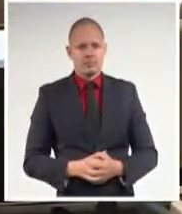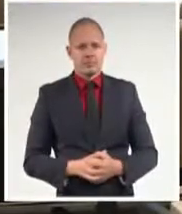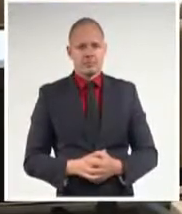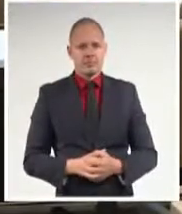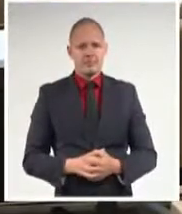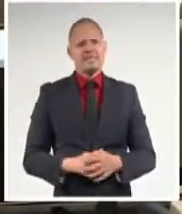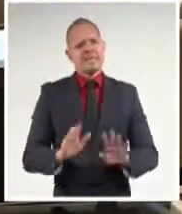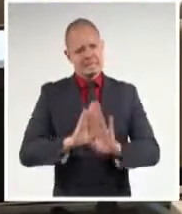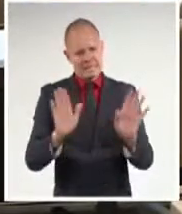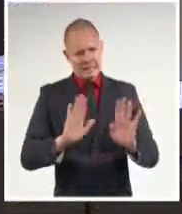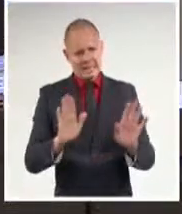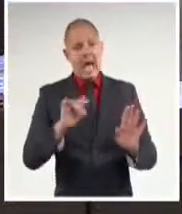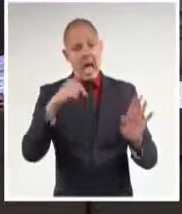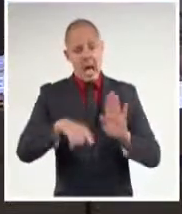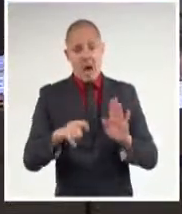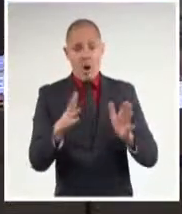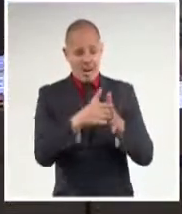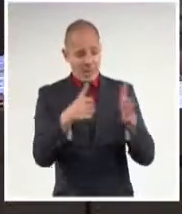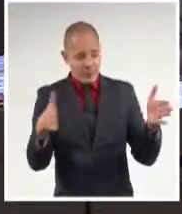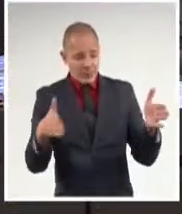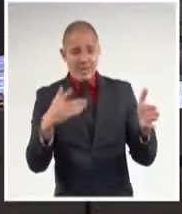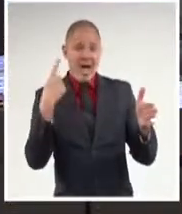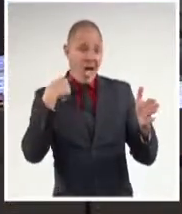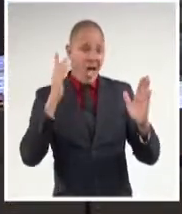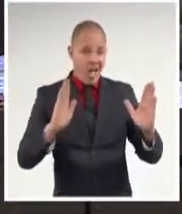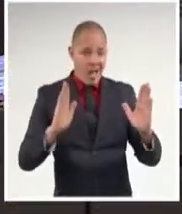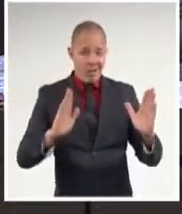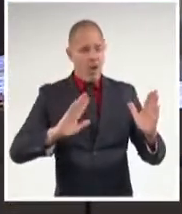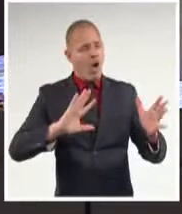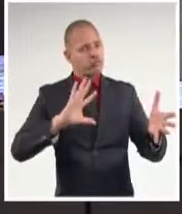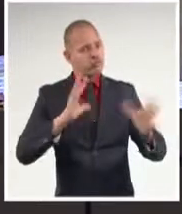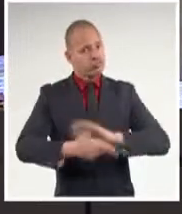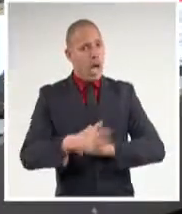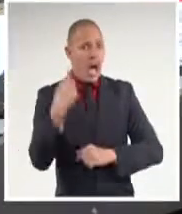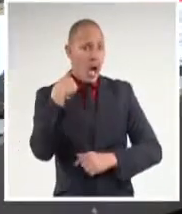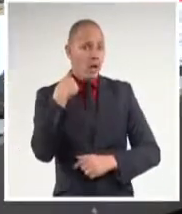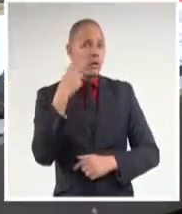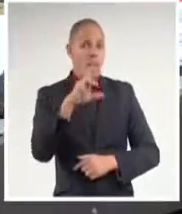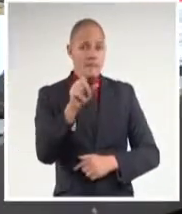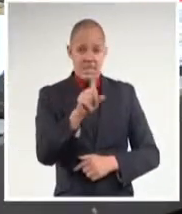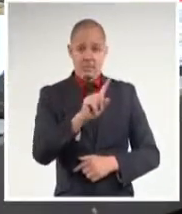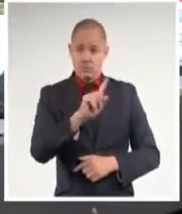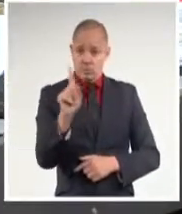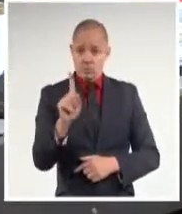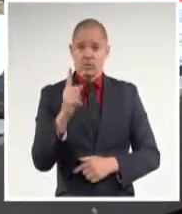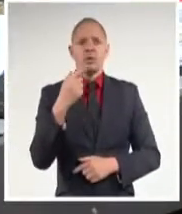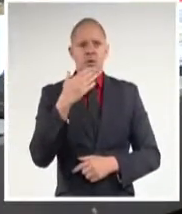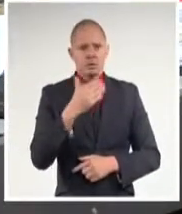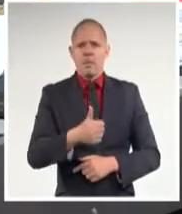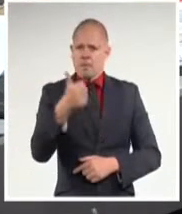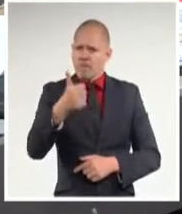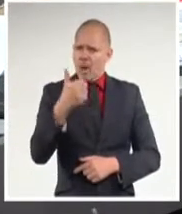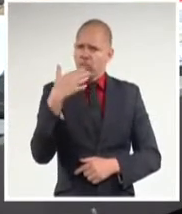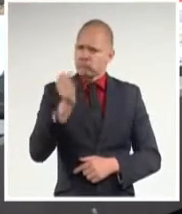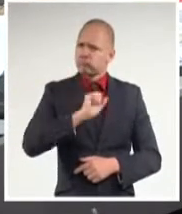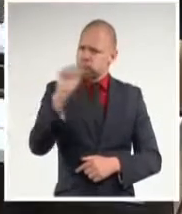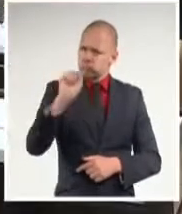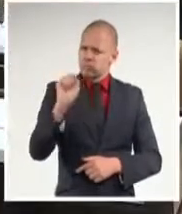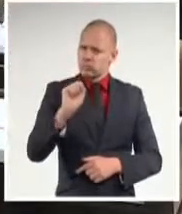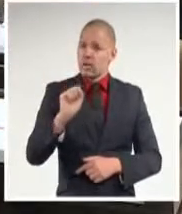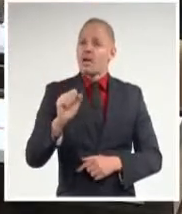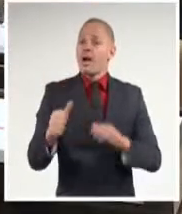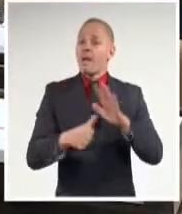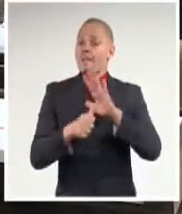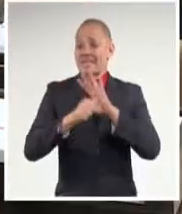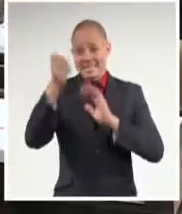Independientemente de la situación adversa por la que atraviesa el país, 2021 ha sido un año de victoria. Así lo ratificó el primer secretario del